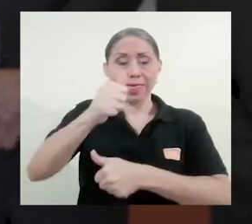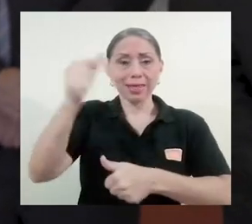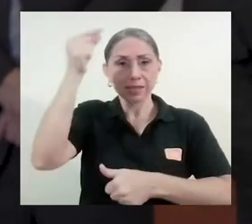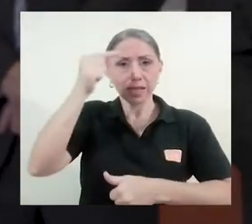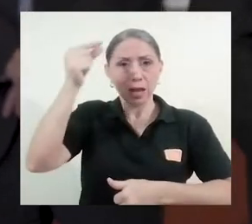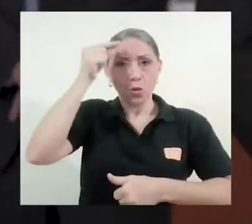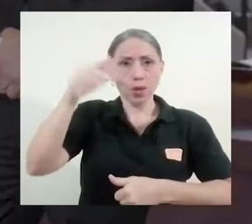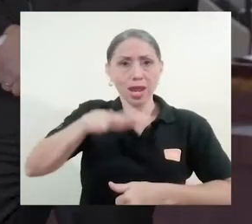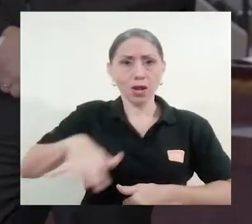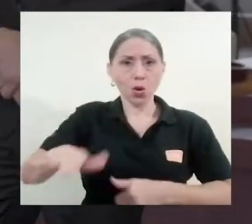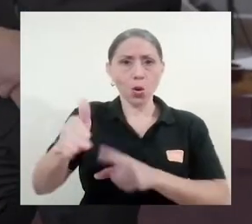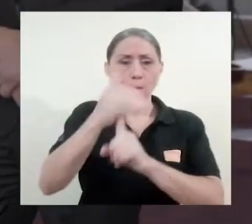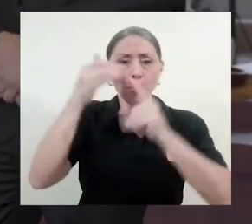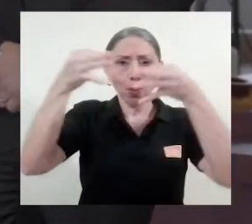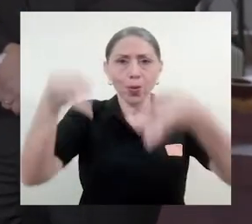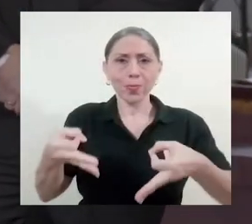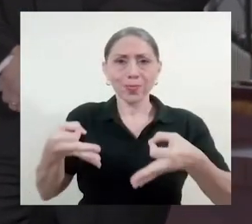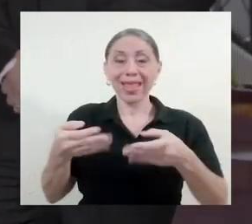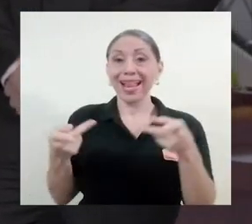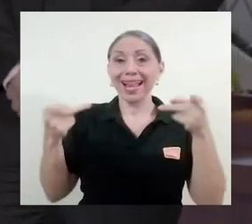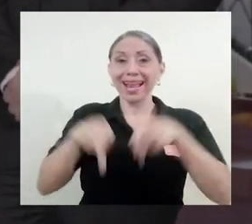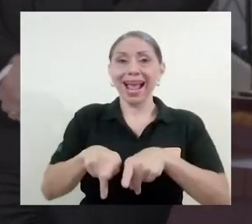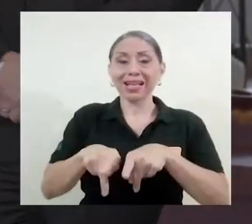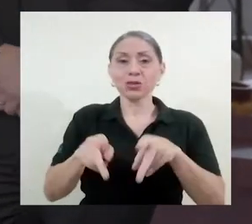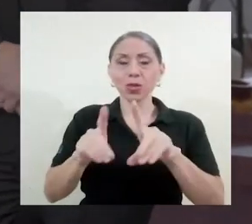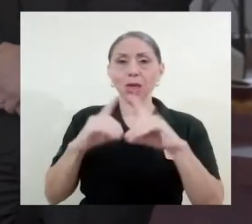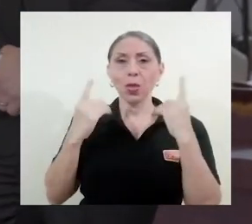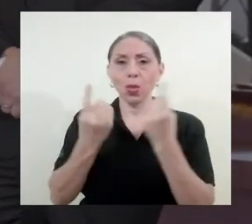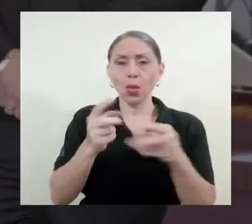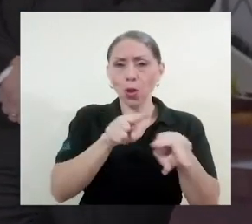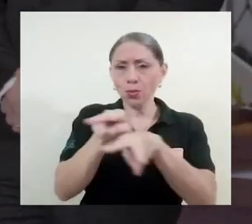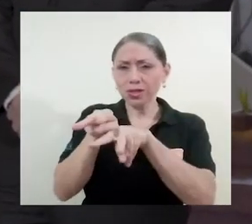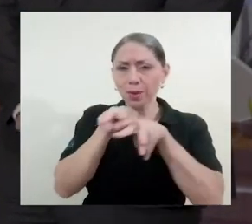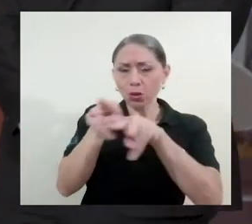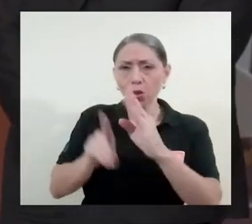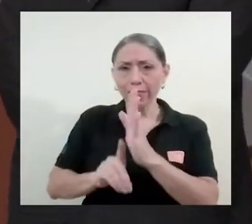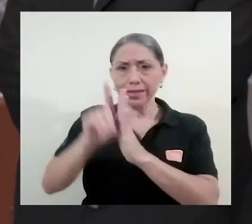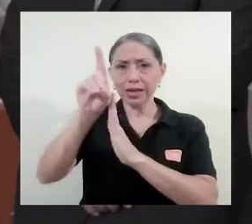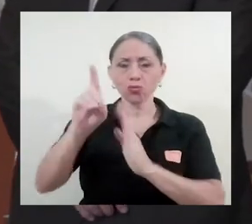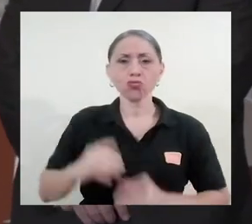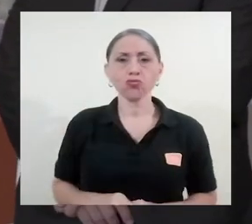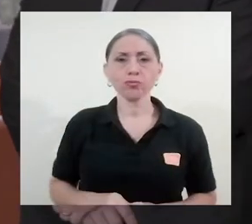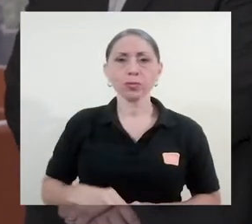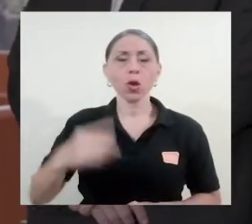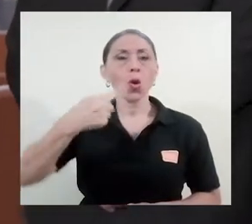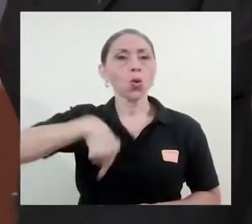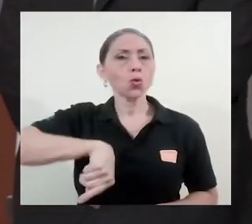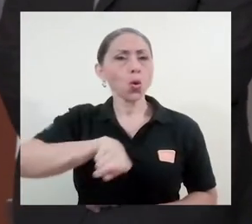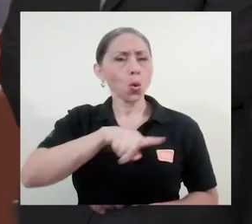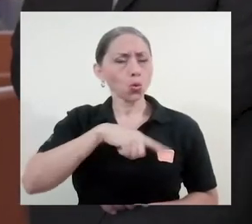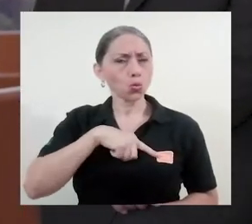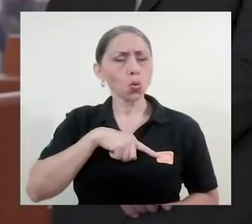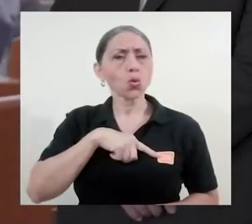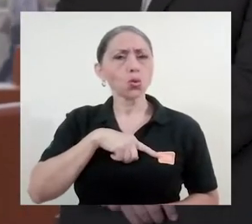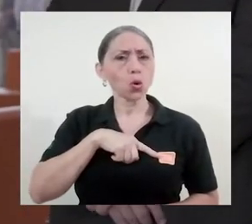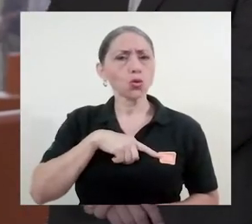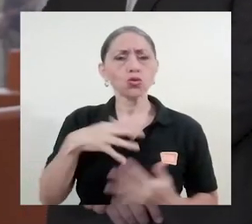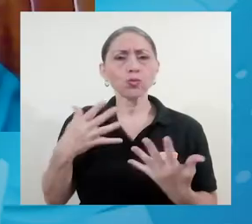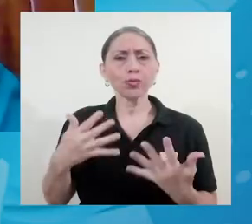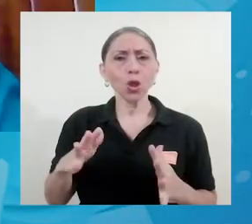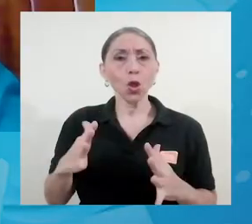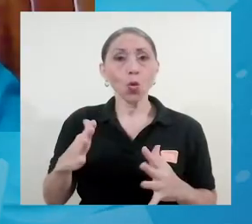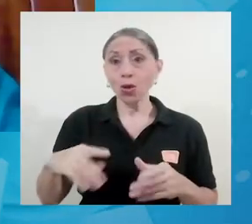decisiones. Este es el caso del Observatorio del Desarrollo. Nosotros, casi que la semana